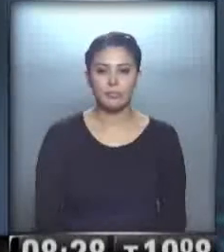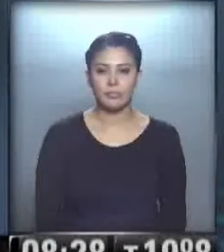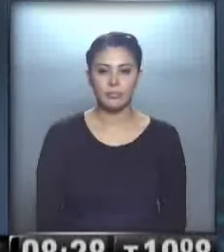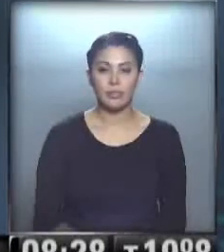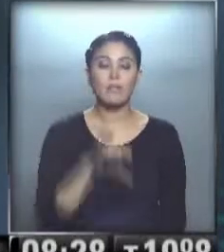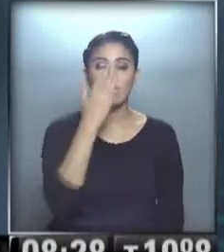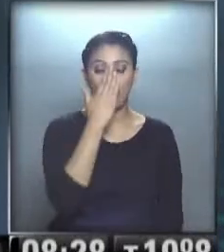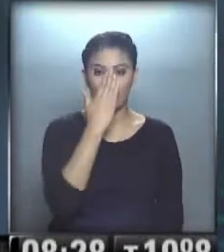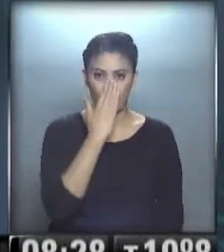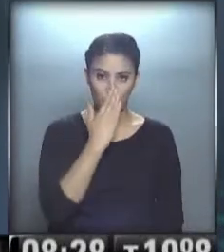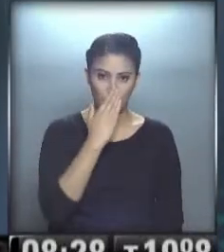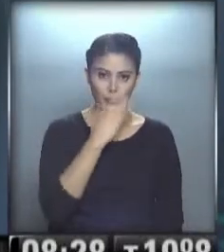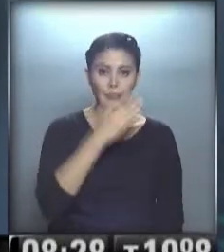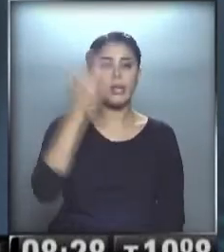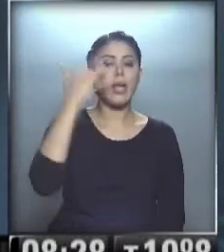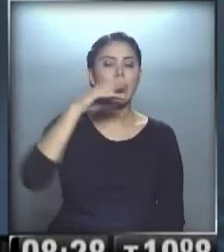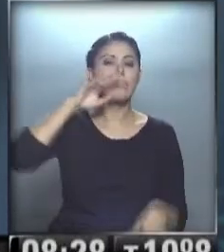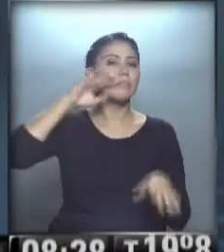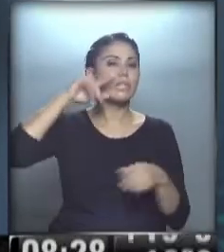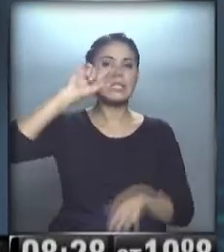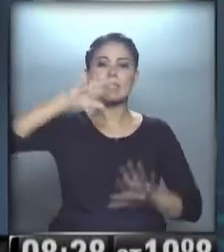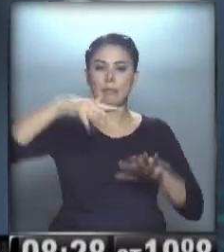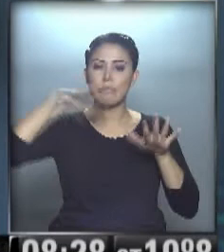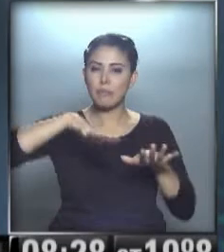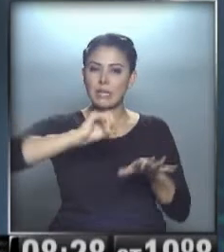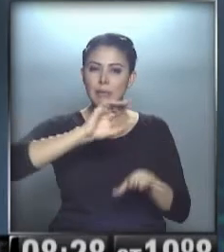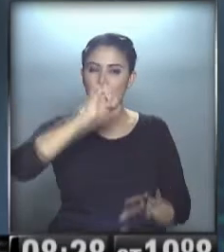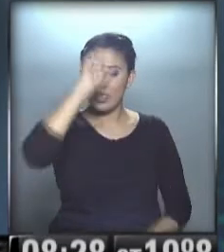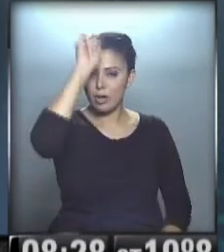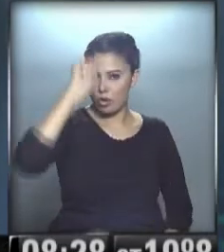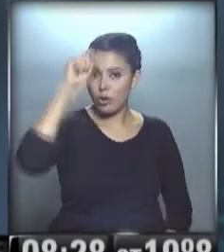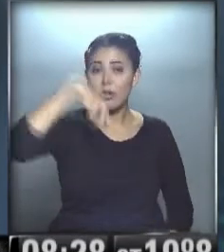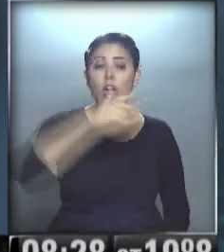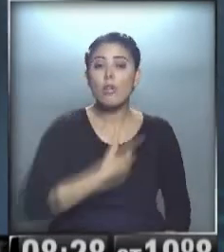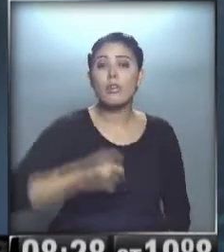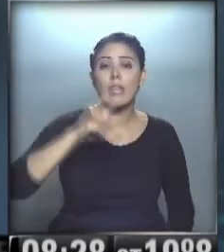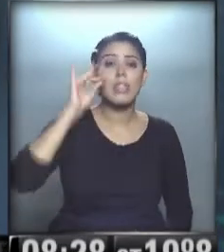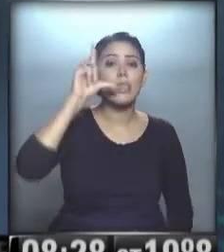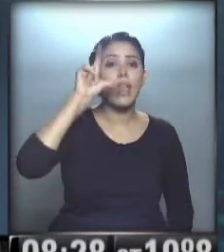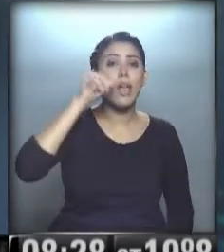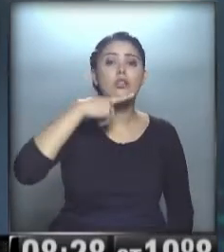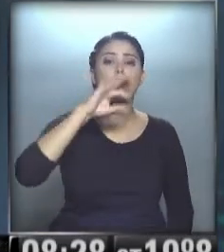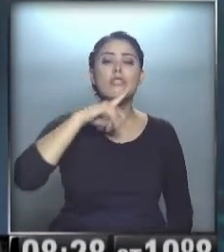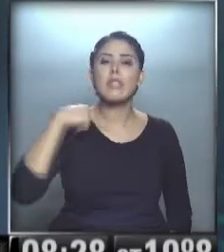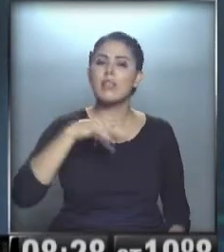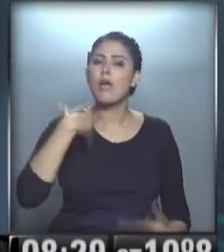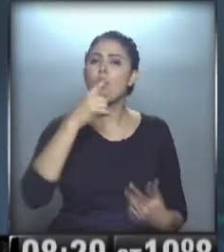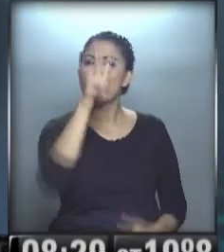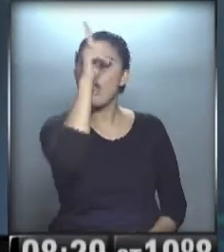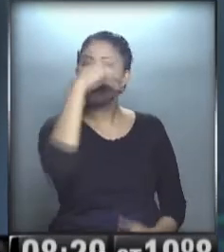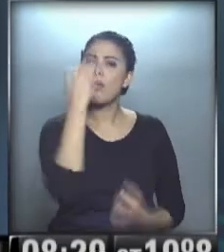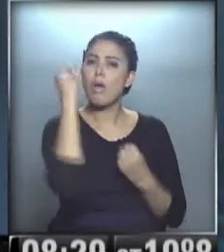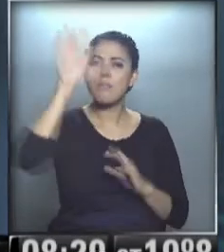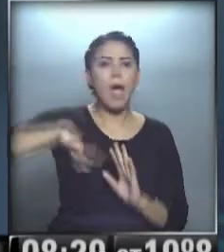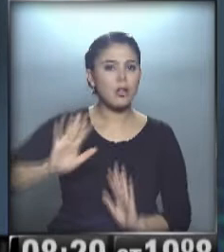En Córdoba, poco después de realizarse la séptima marcha de La Gorra, el gobierno de De la Sota anunció que le quitará poder a la policía